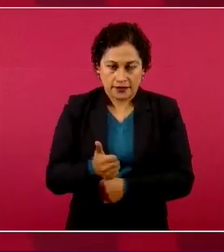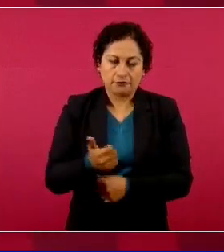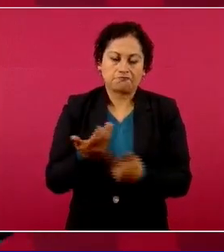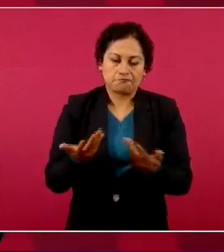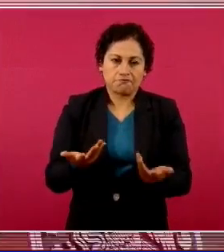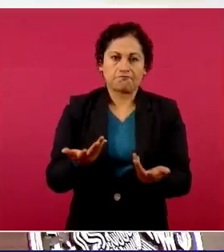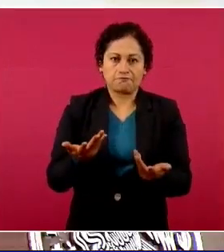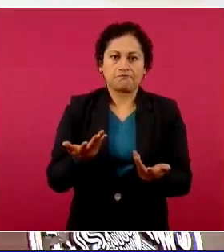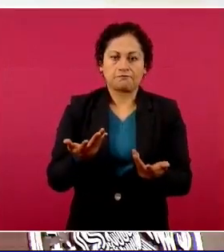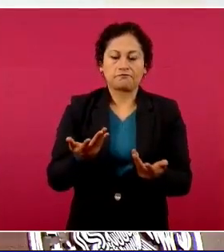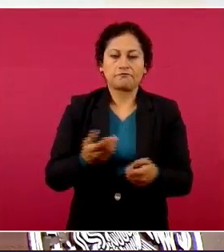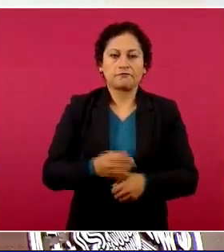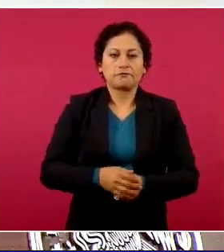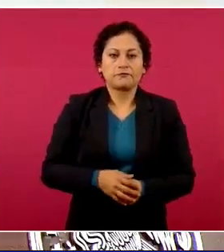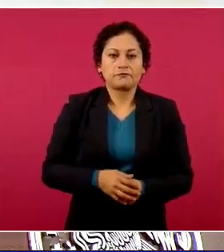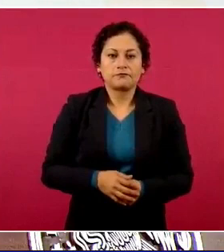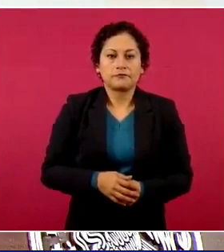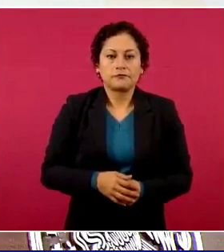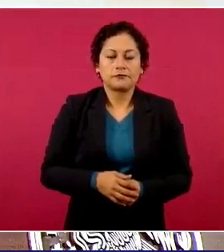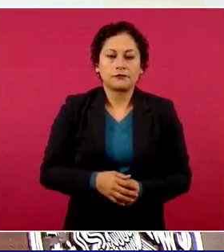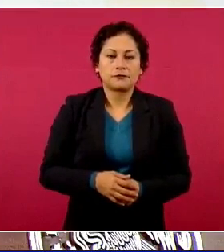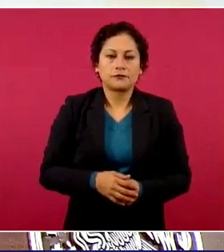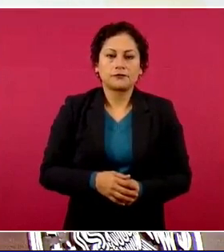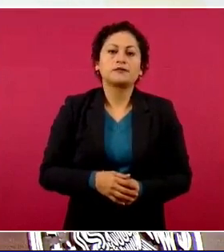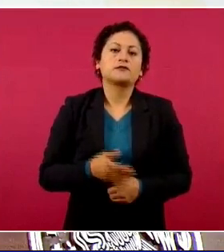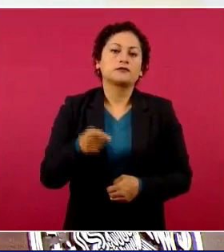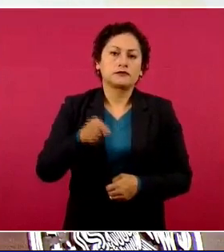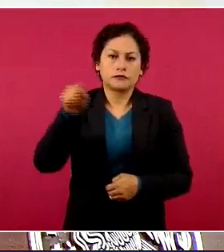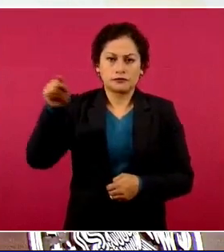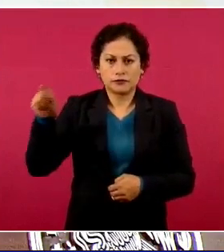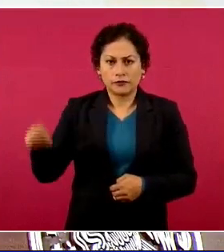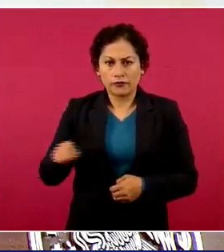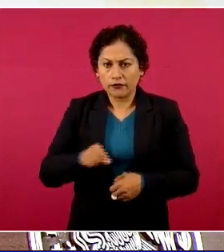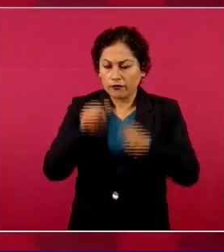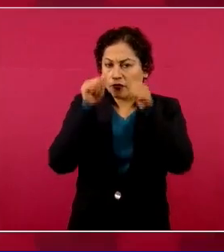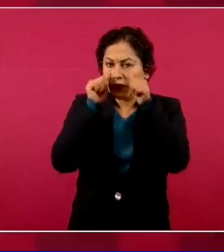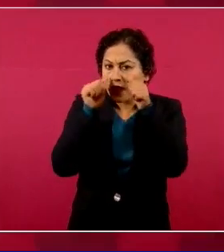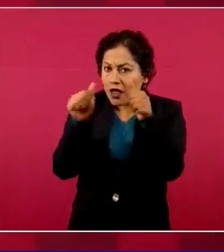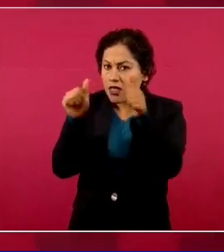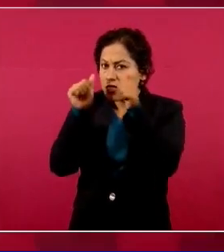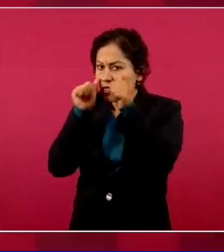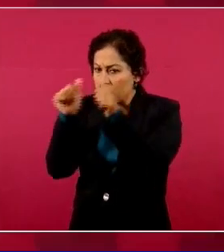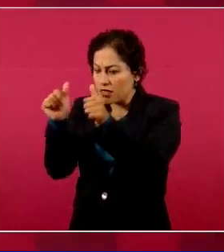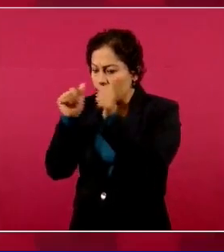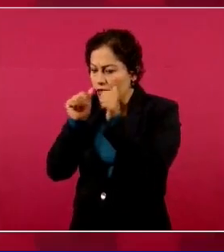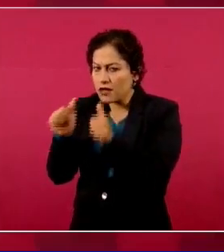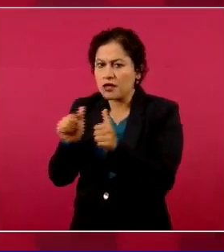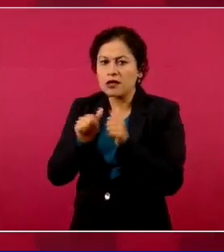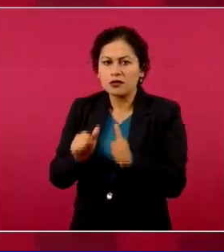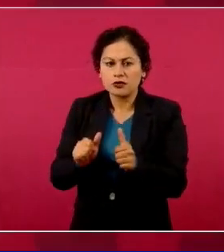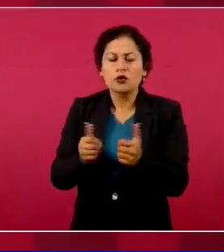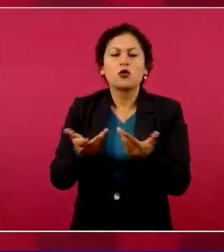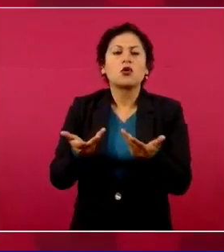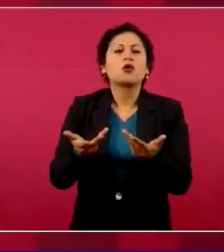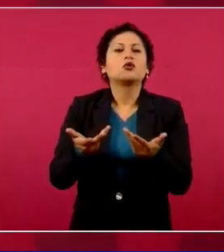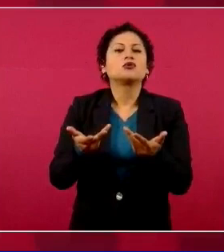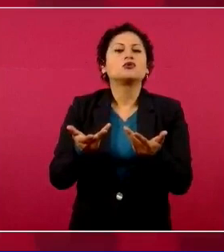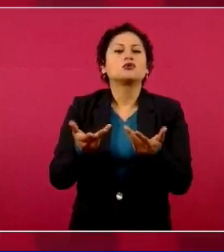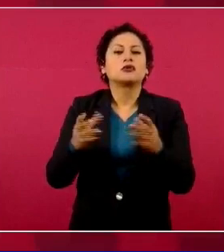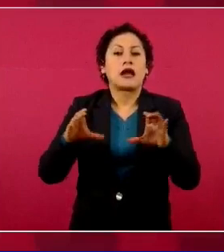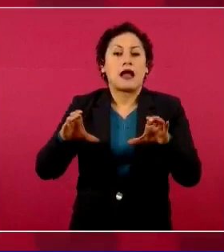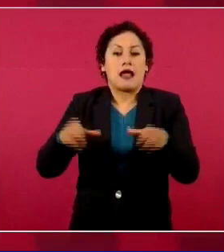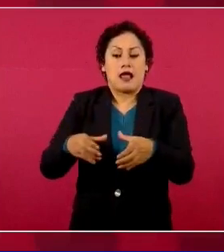está dando atención especial a las